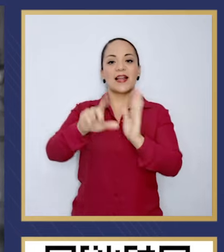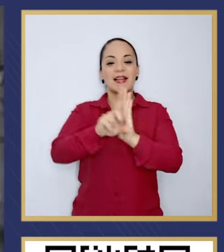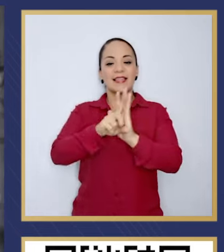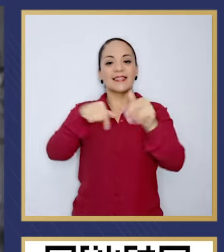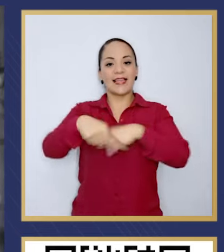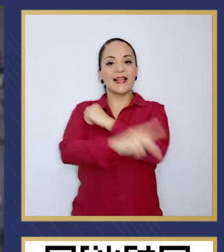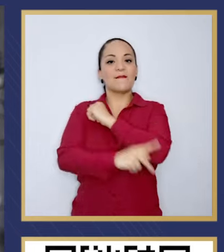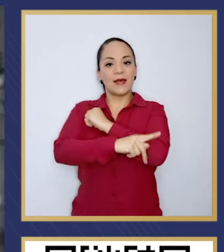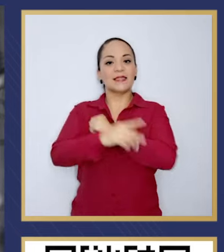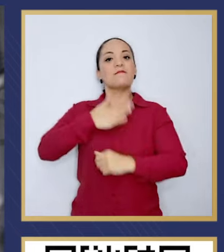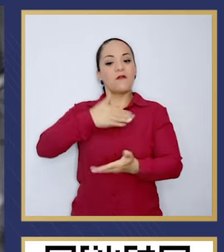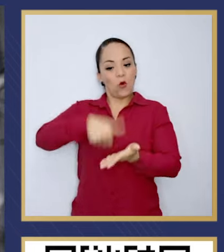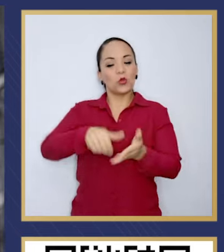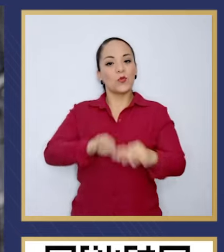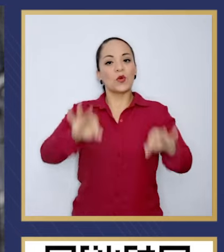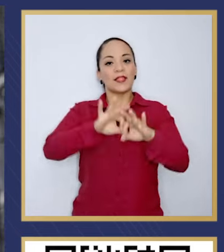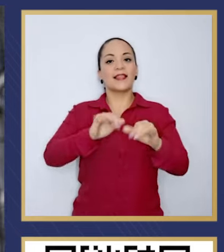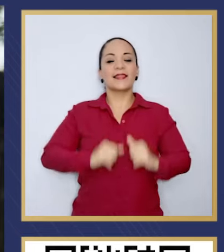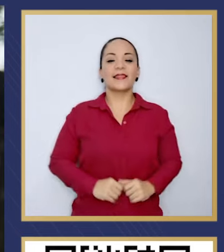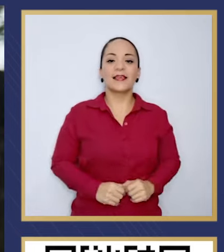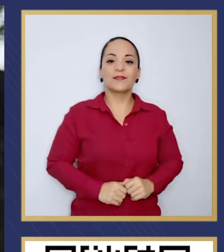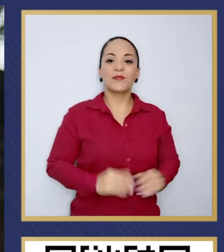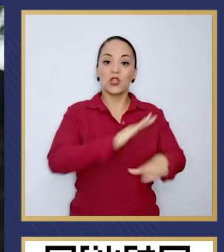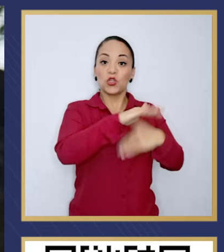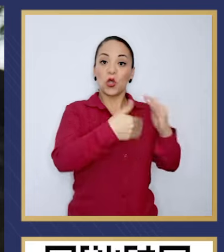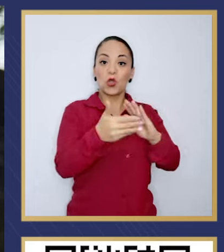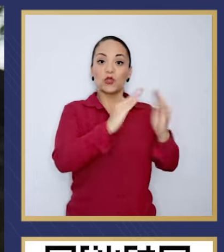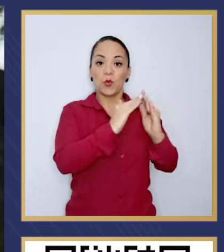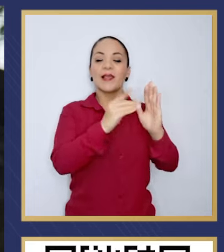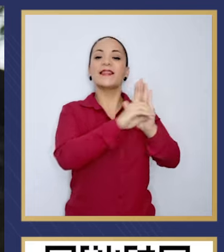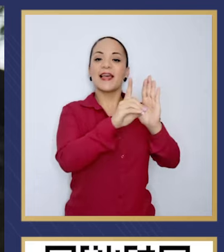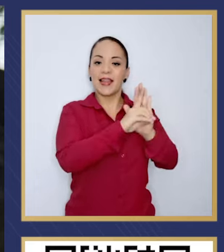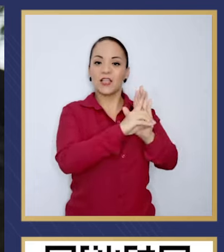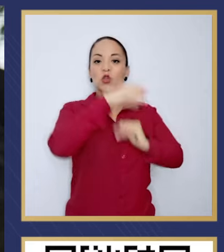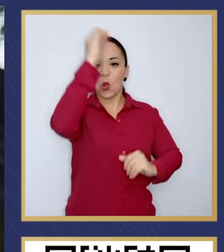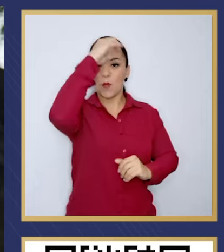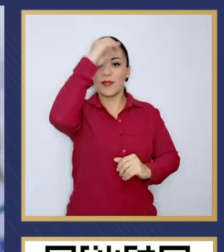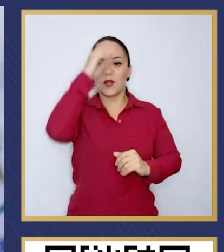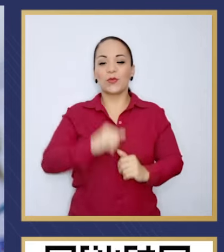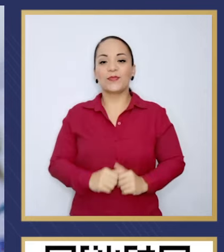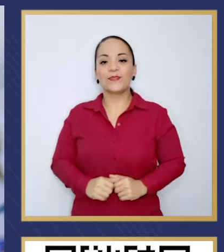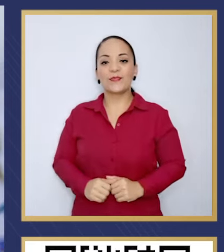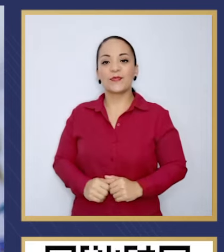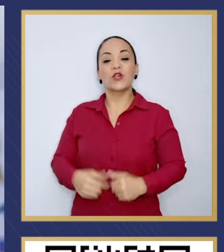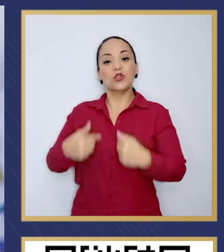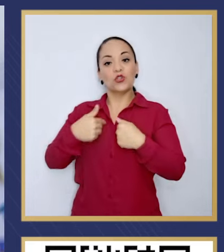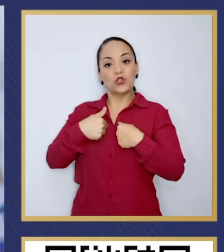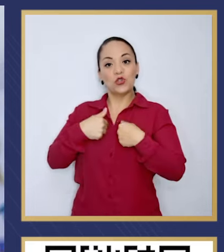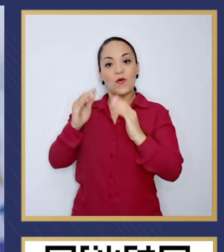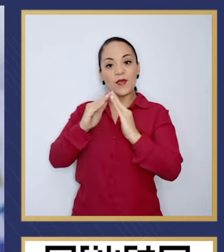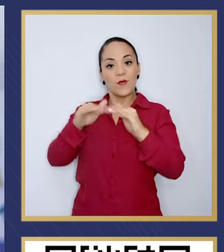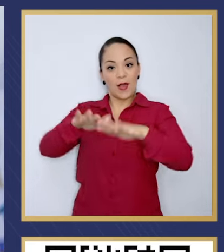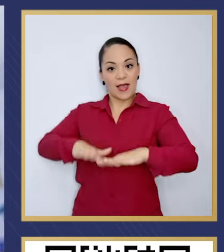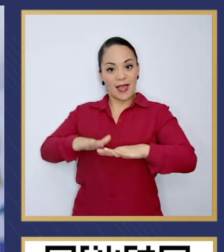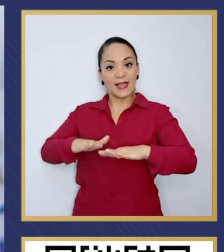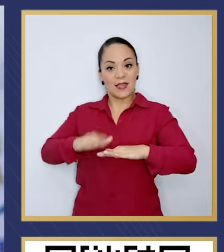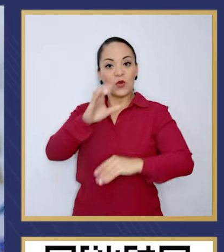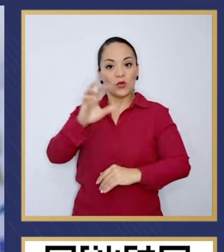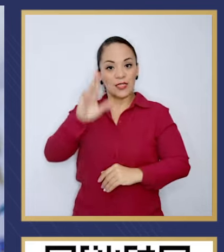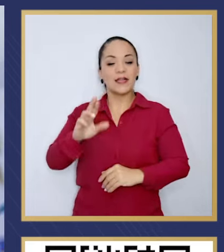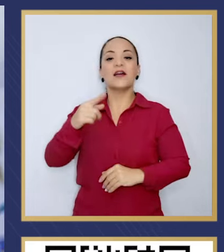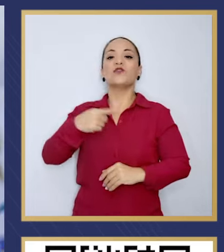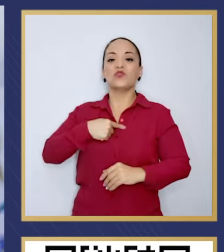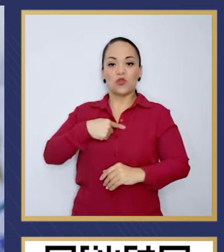este país porque quiero que mi voto cuente en este país. Todos como pueblo tenemos derecho de tener una opinión. Estoy como ciudadano, estoy